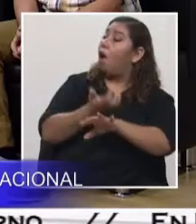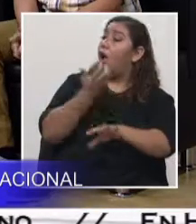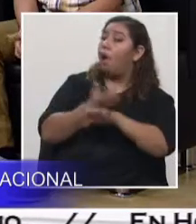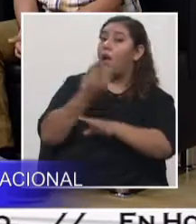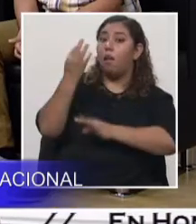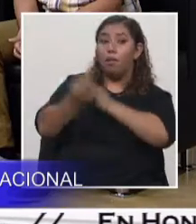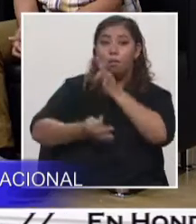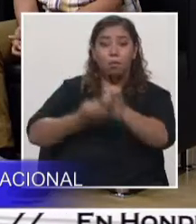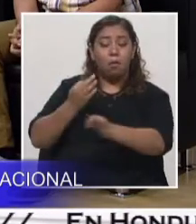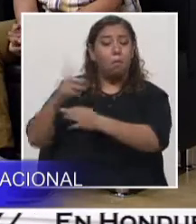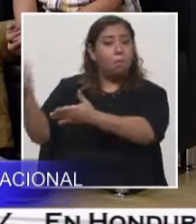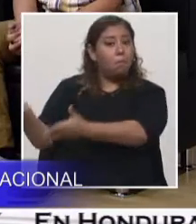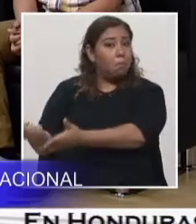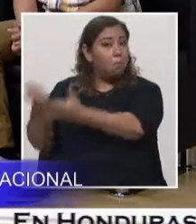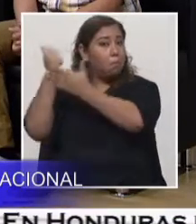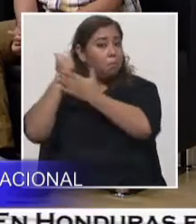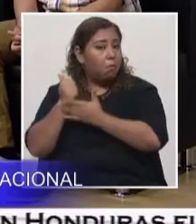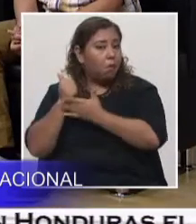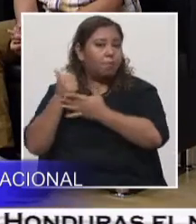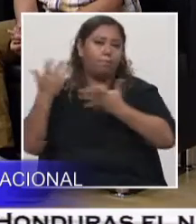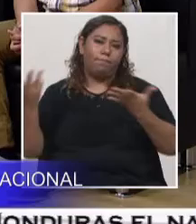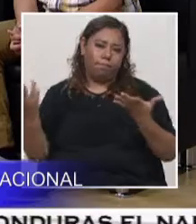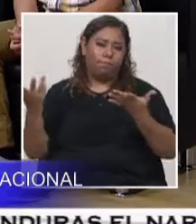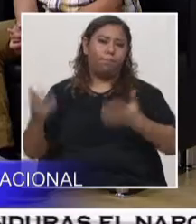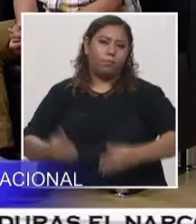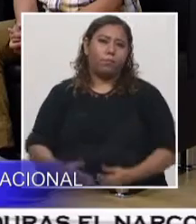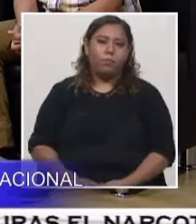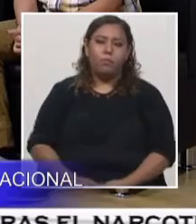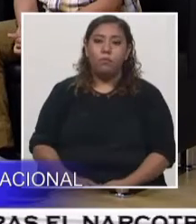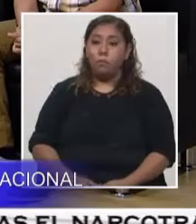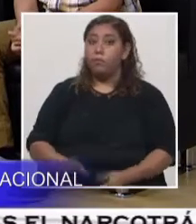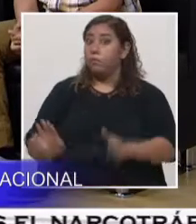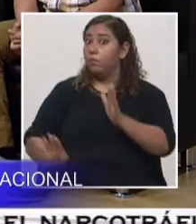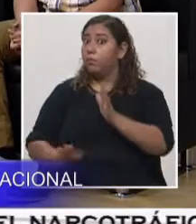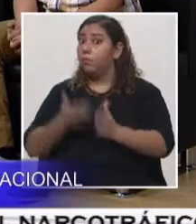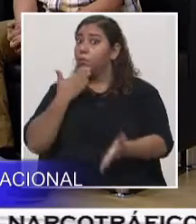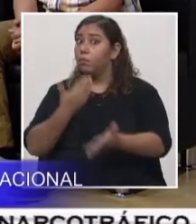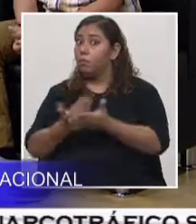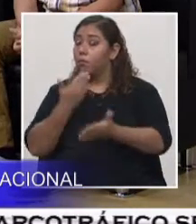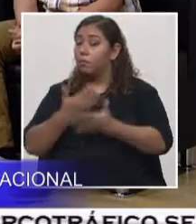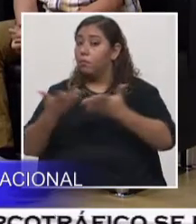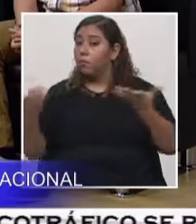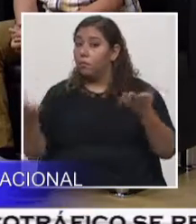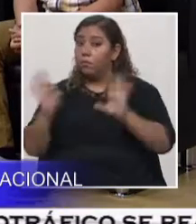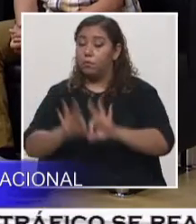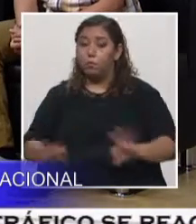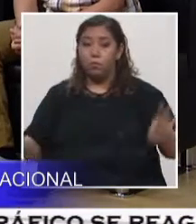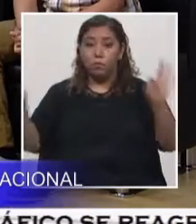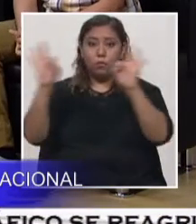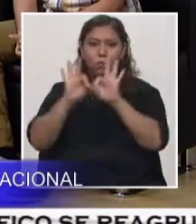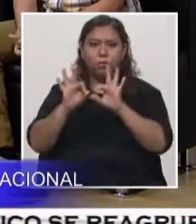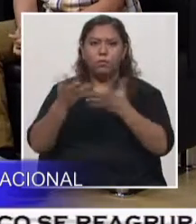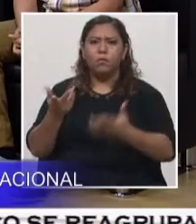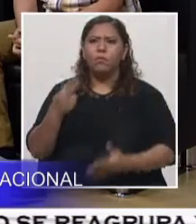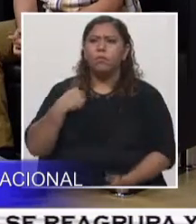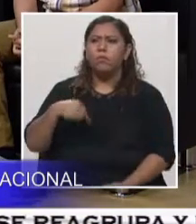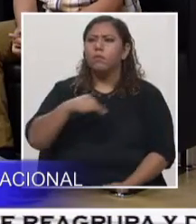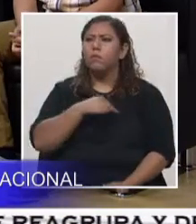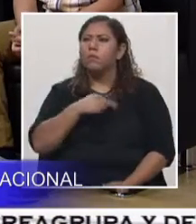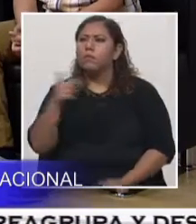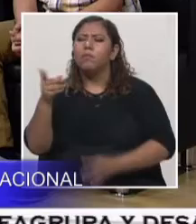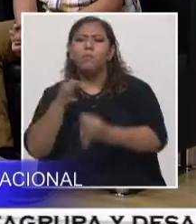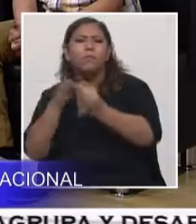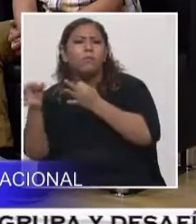impacto positivo en la sociedad de lo que se trata el desarrollo de la geología. La importancia que queremos dar para estos temas,